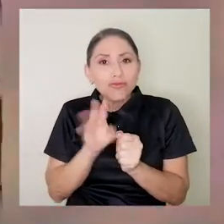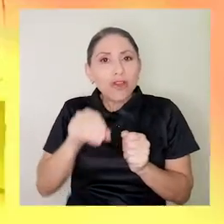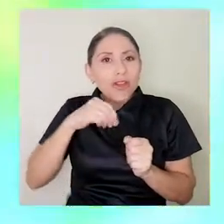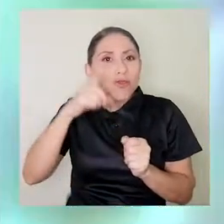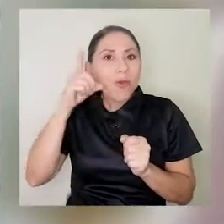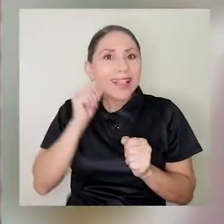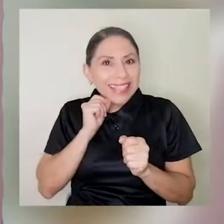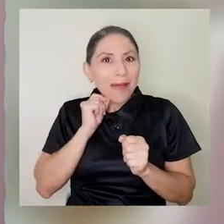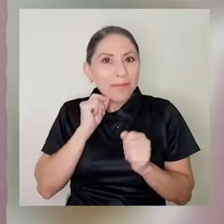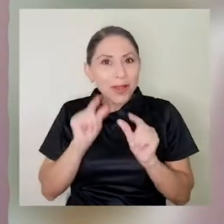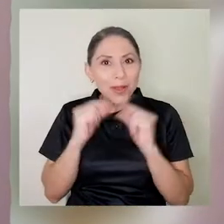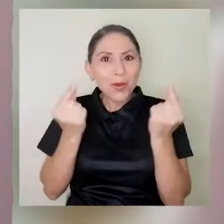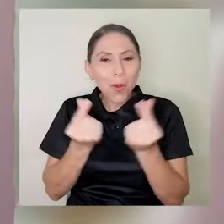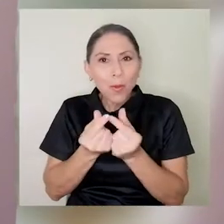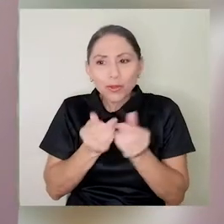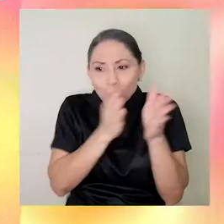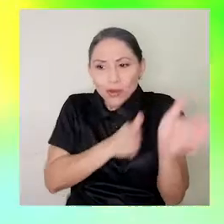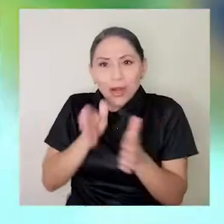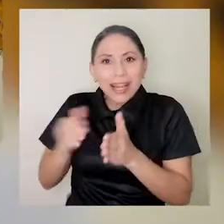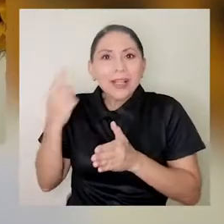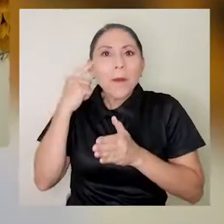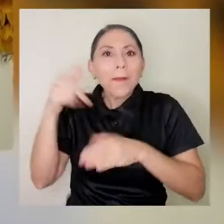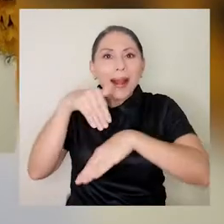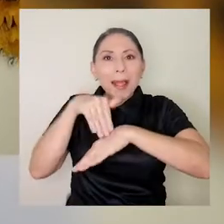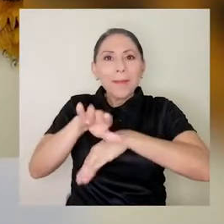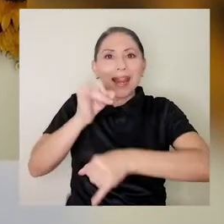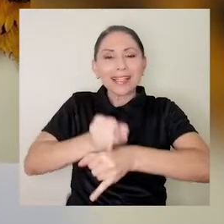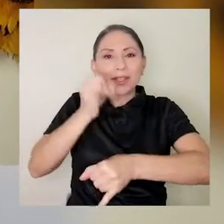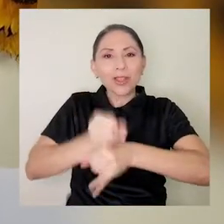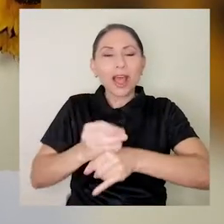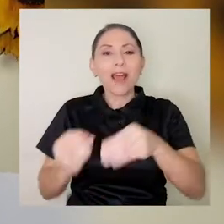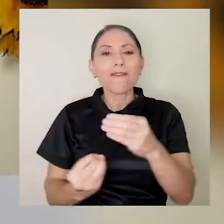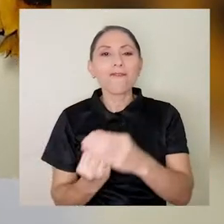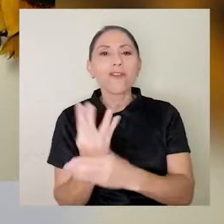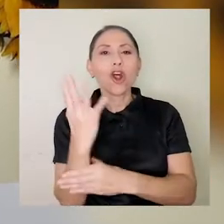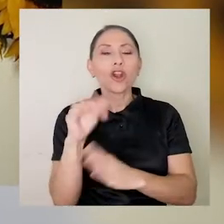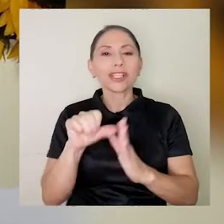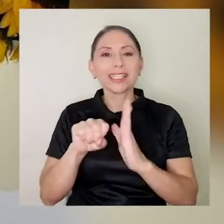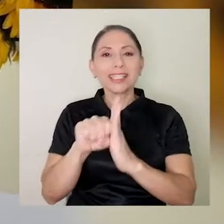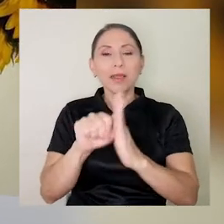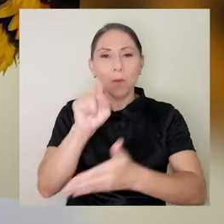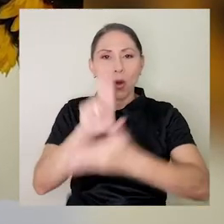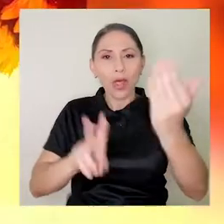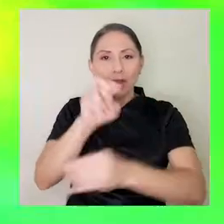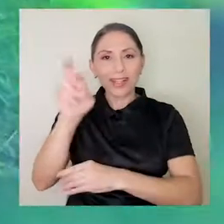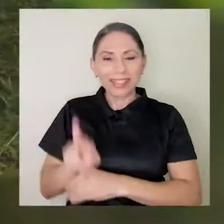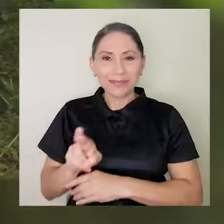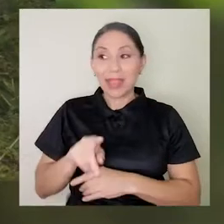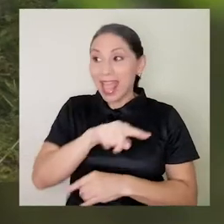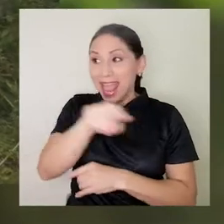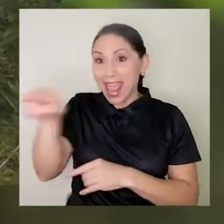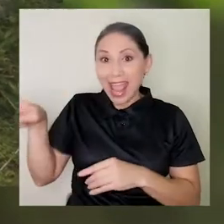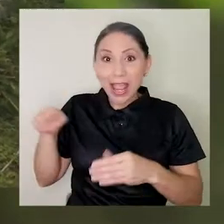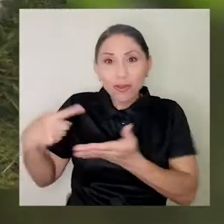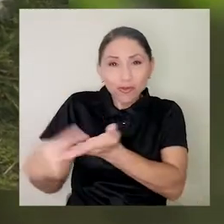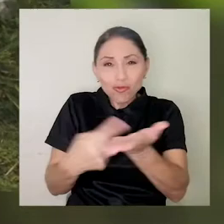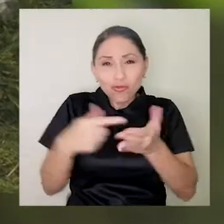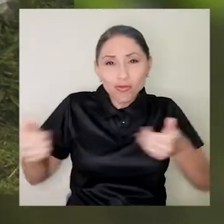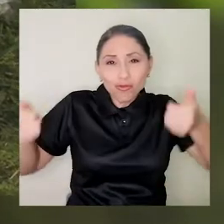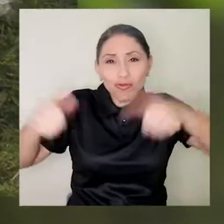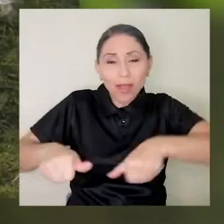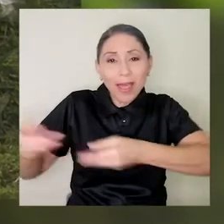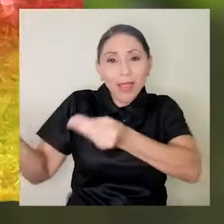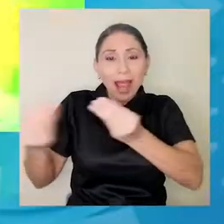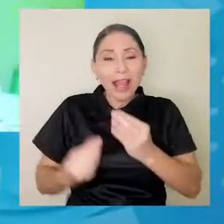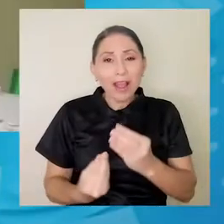WhatsApp para hacer llegar al Instituto la flor símbolo de la Universidad de Costa Rica. Se pusieron de acuerdo para que fueran